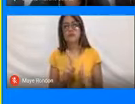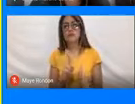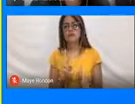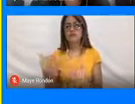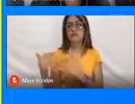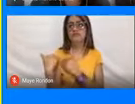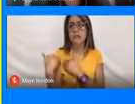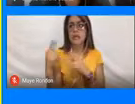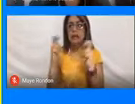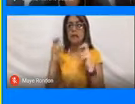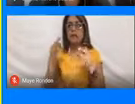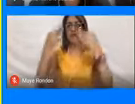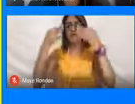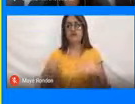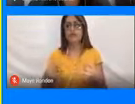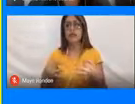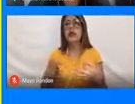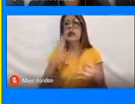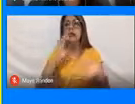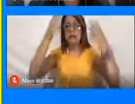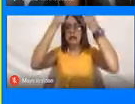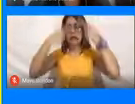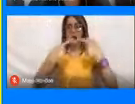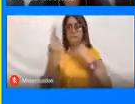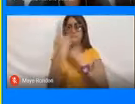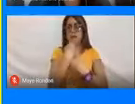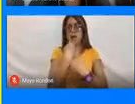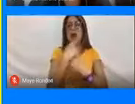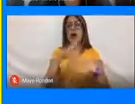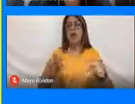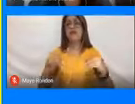tema de seguridad va a ser el Estado, ¿cierto?